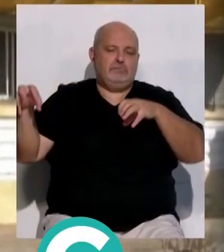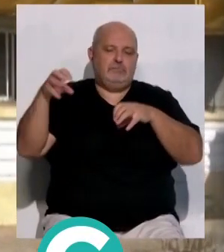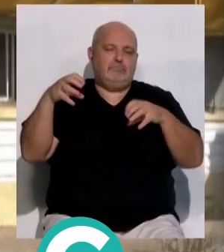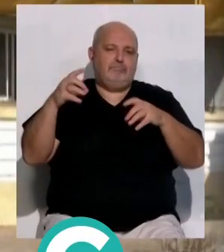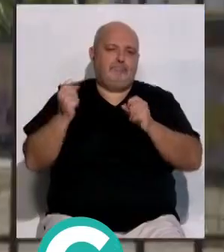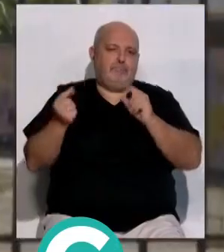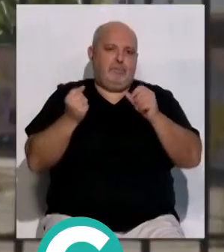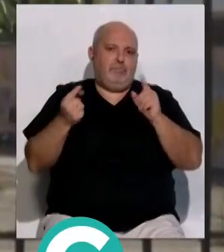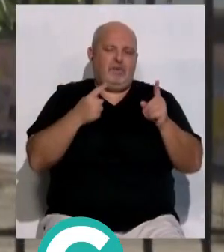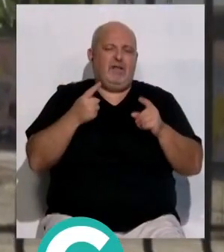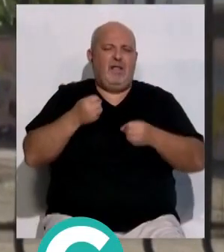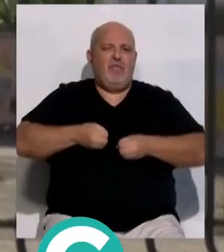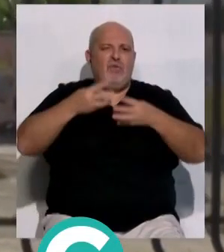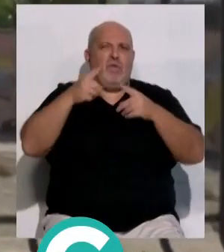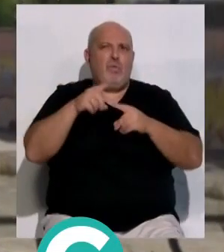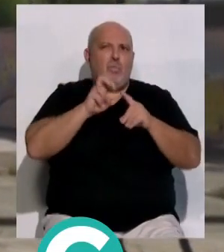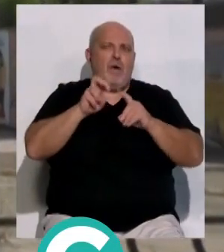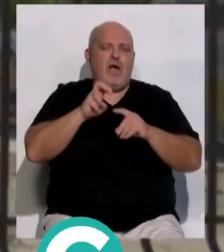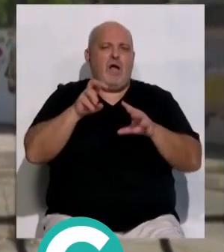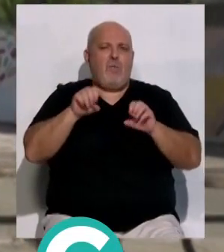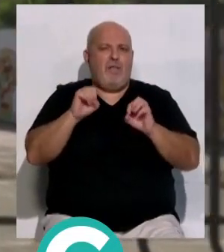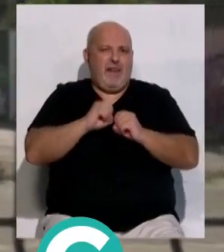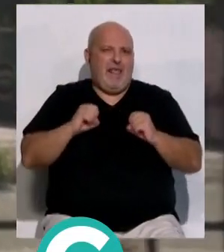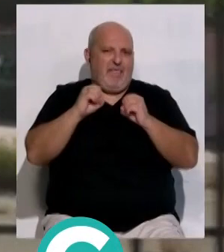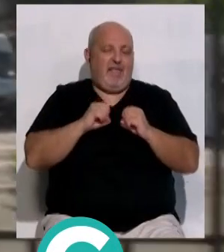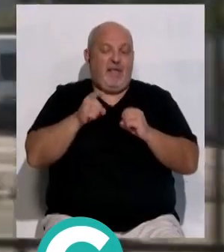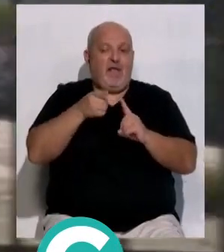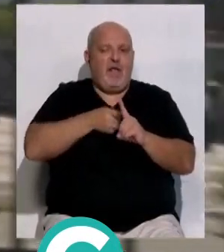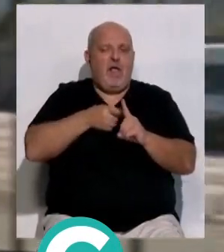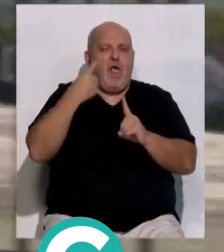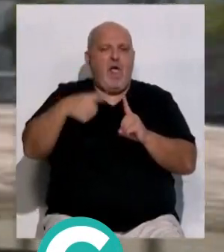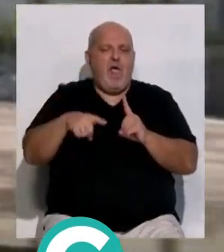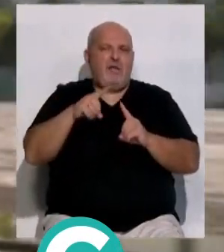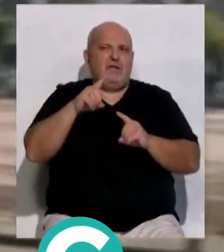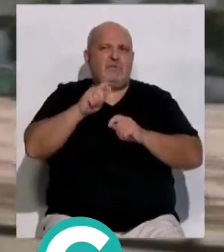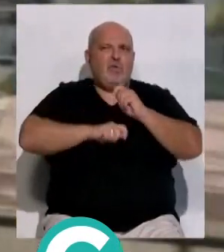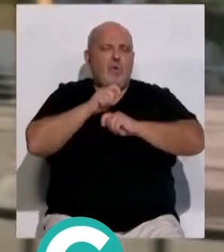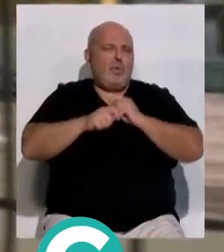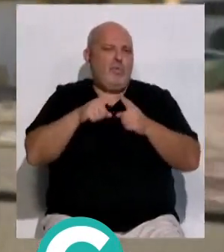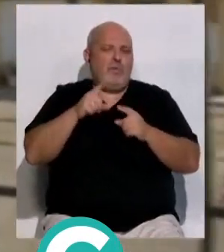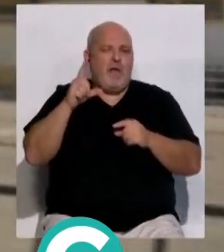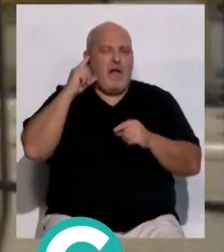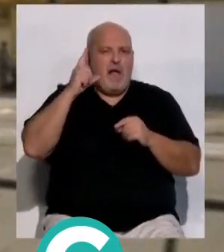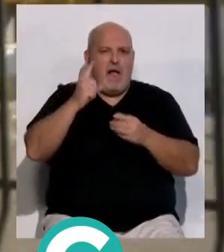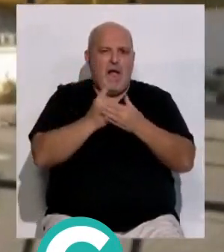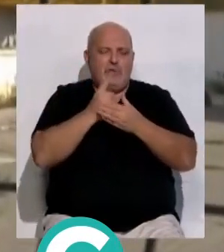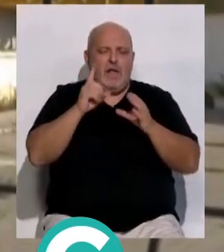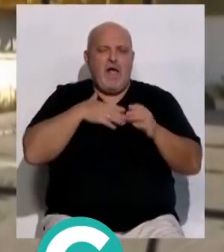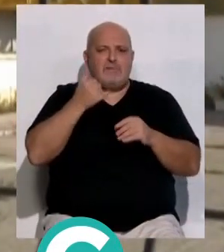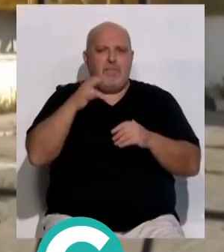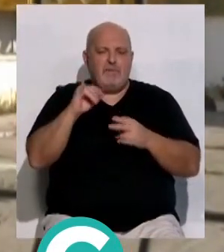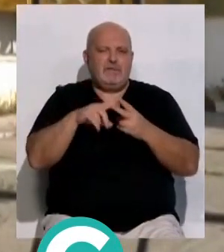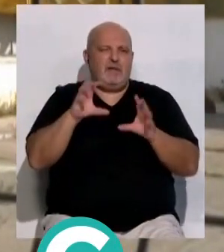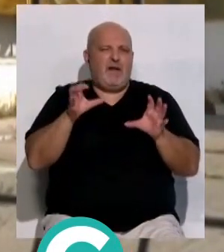era imprescindible que el inmueble no estuviera ocupado. En este espacio tienen sede las asociaciones Autismo Cádiz, Aspademis,